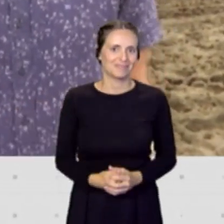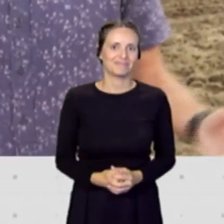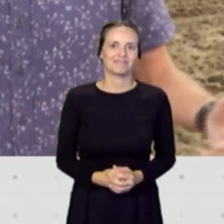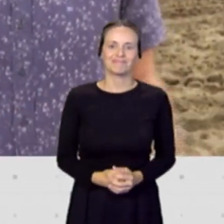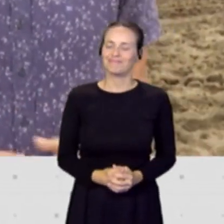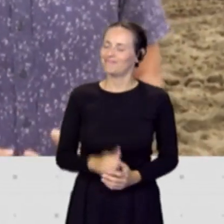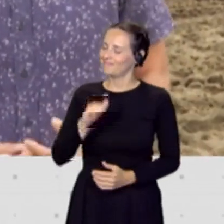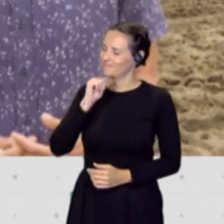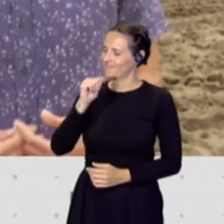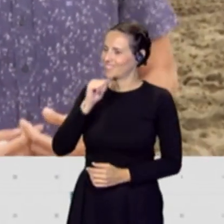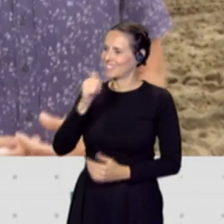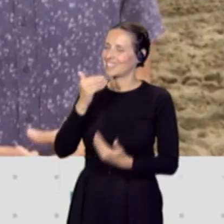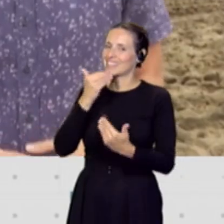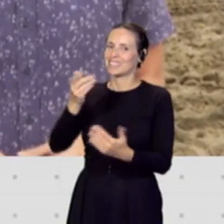Nada, muchas gracias y muy buenos días, Canarias. Gracias.